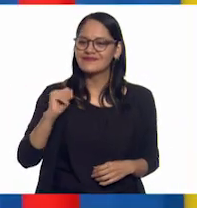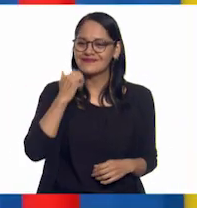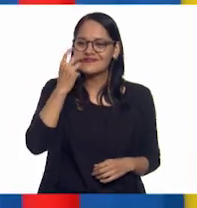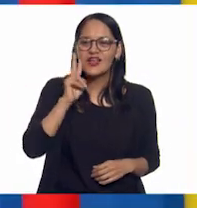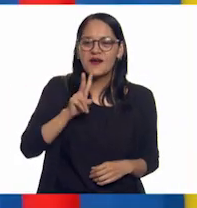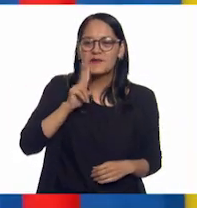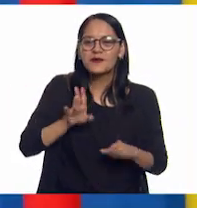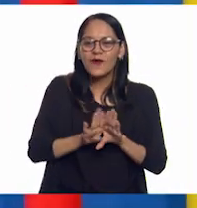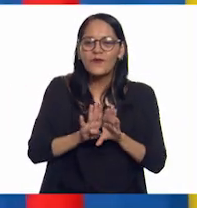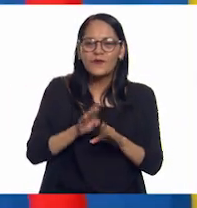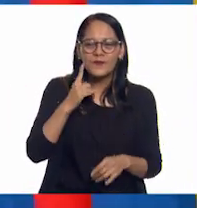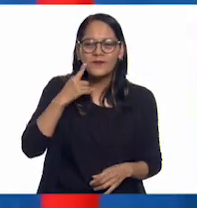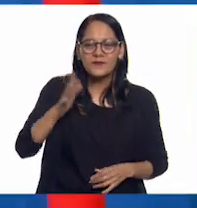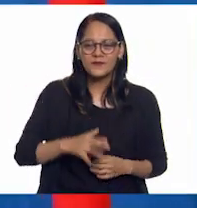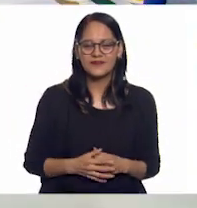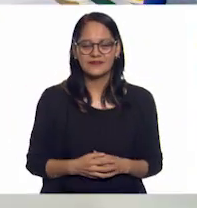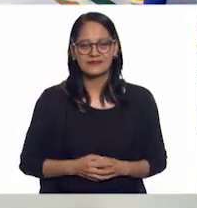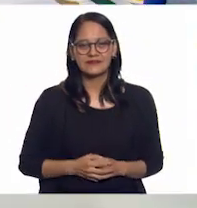ver cómo va quedando. A ver.